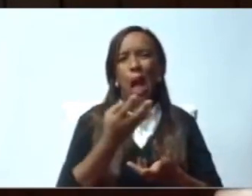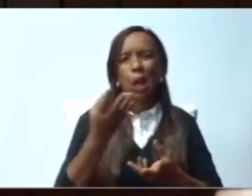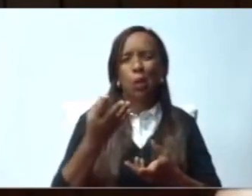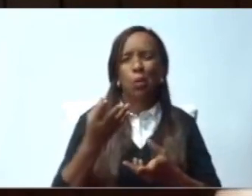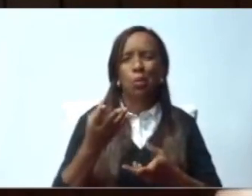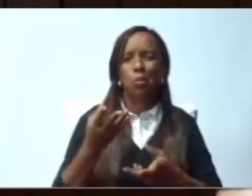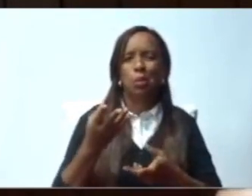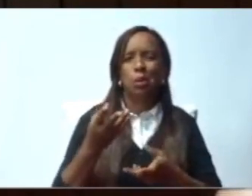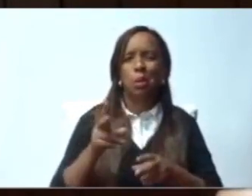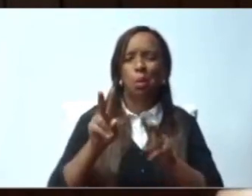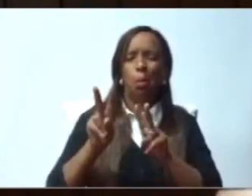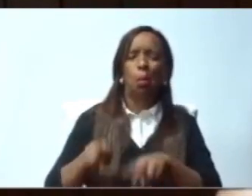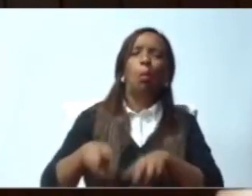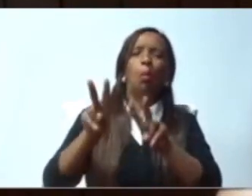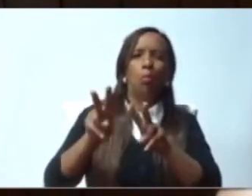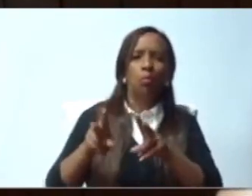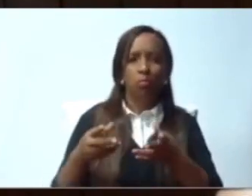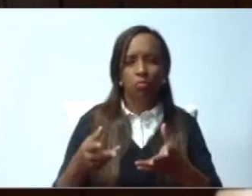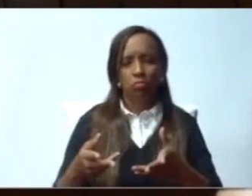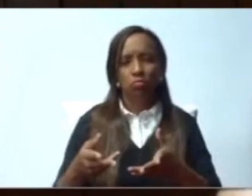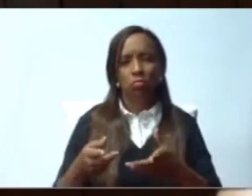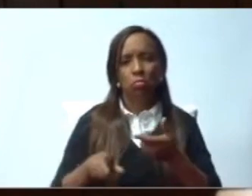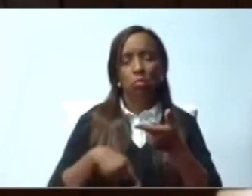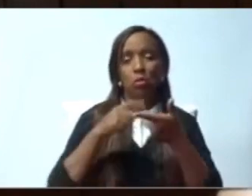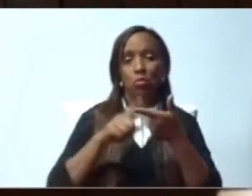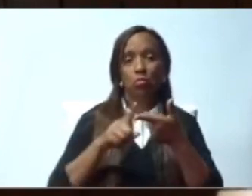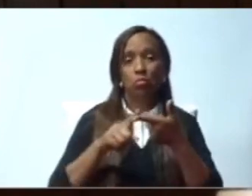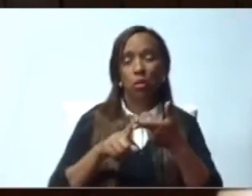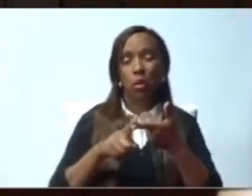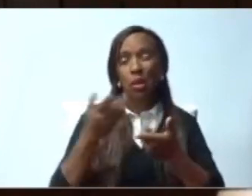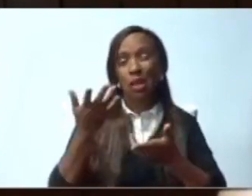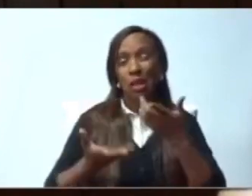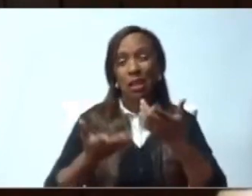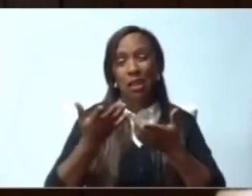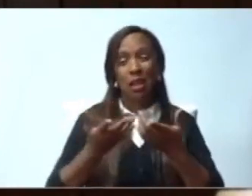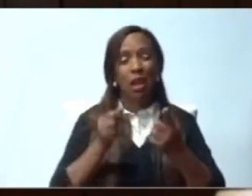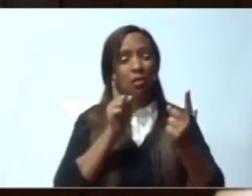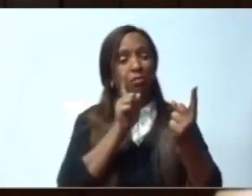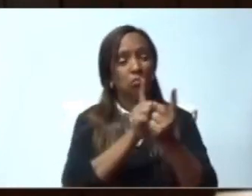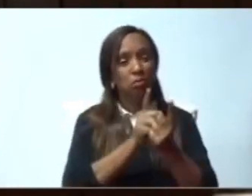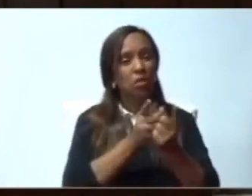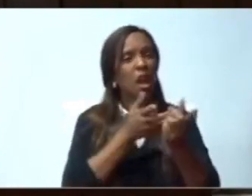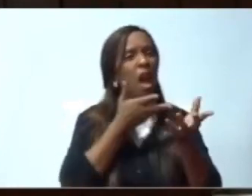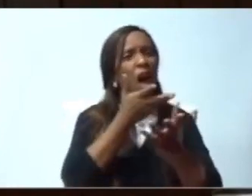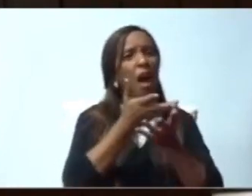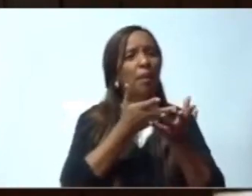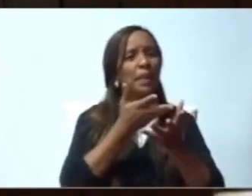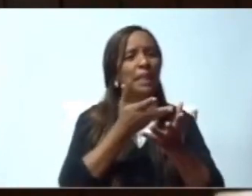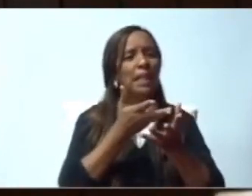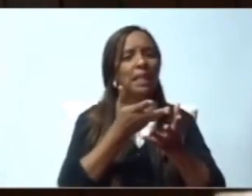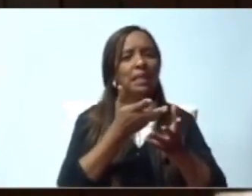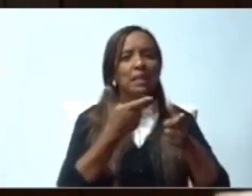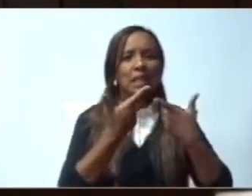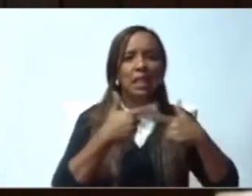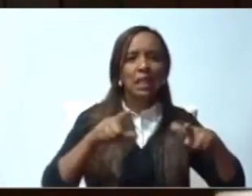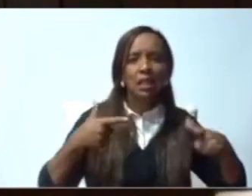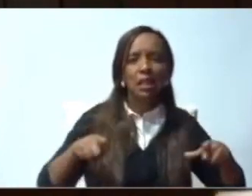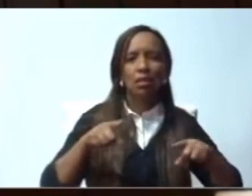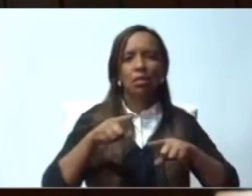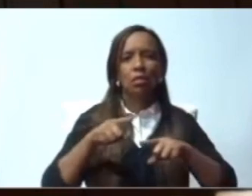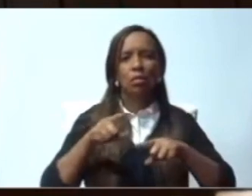dificultades idiomáticas, y sin embargo, como ustedes han podido observar, en cada uno de esos